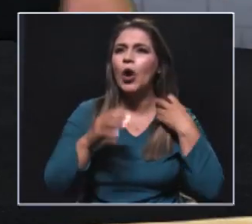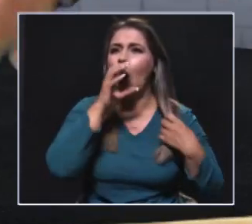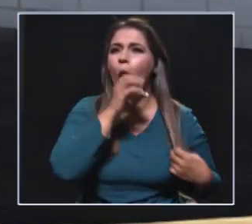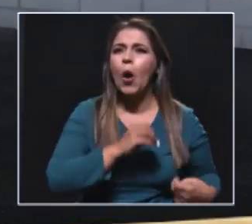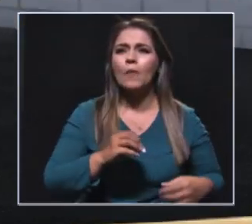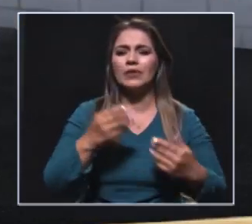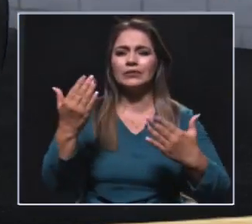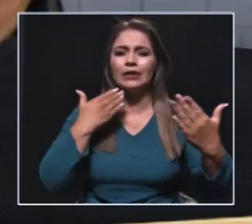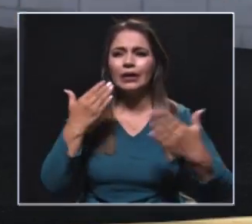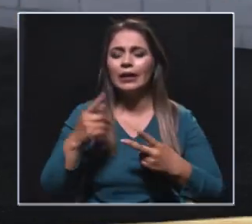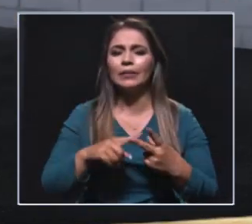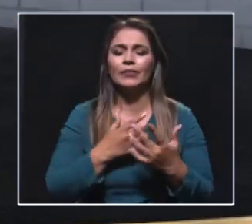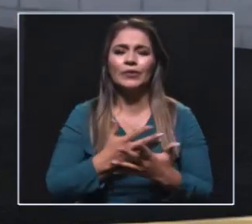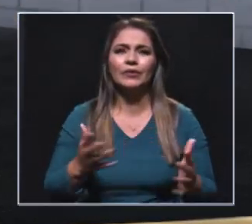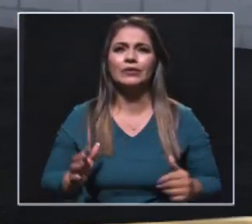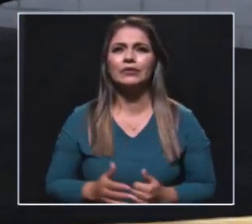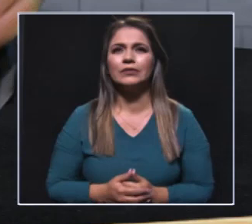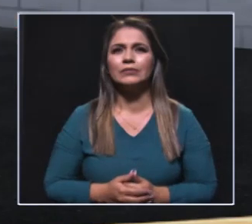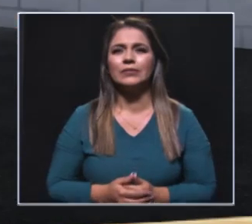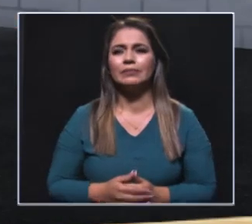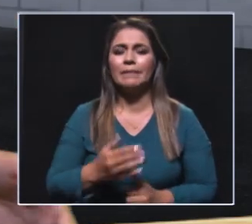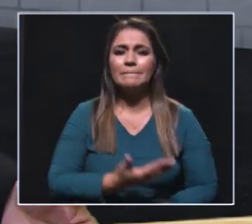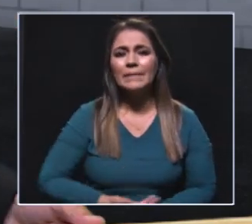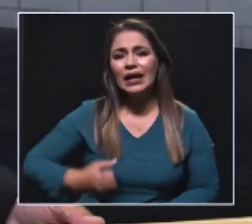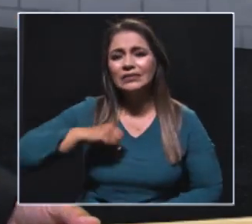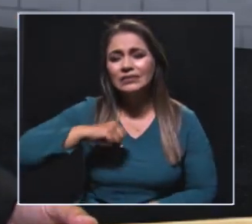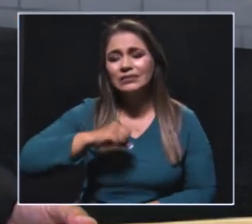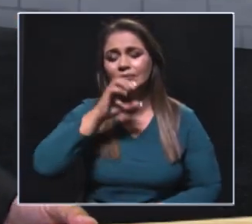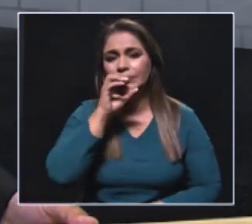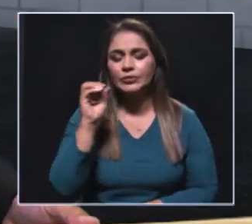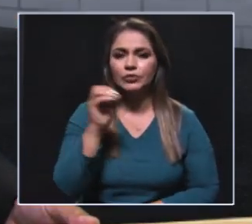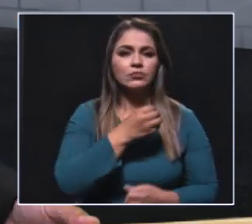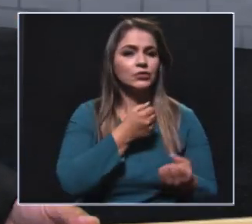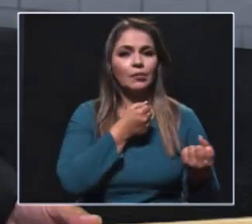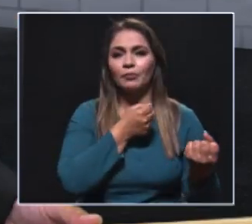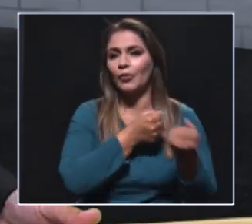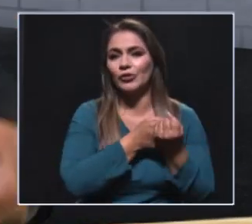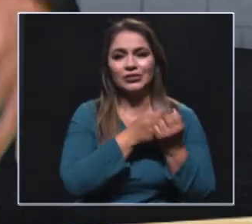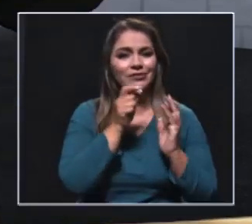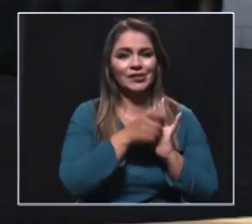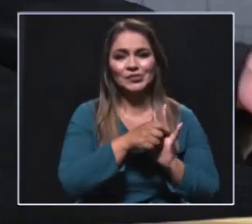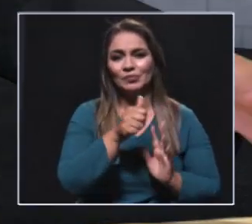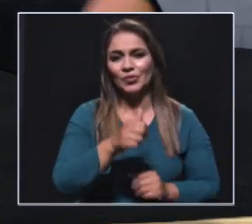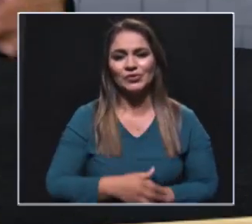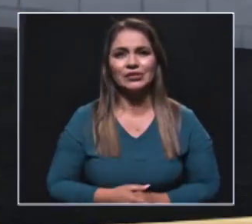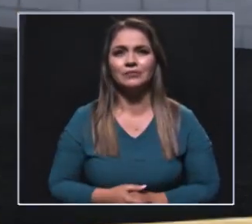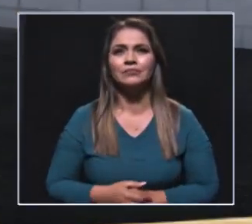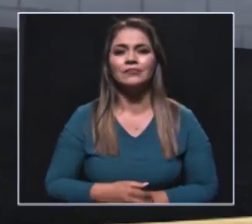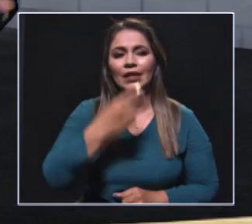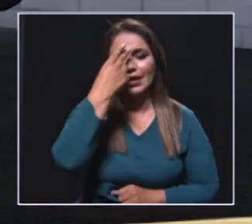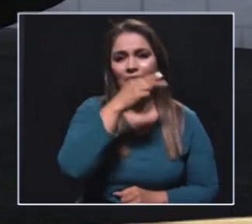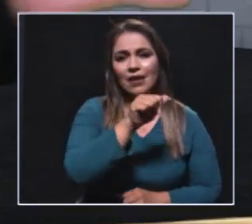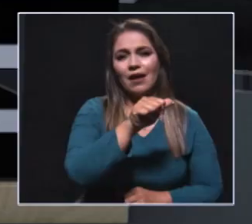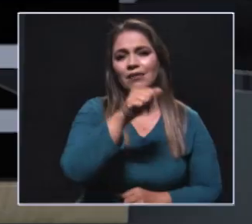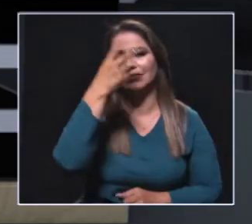los hombres son del campo y en fin, el machismo del que hablábamos ahora al inicio del programa, entonces muchos es ahí, la hija, el